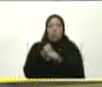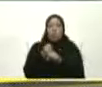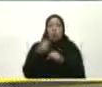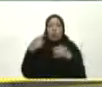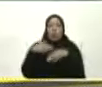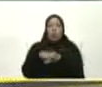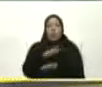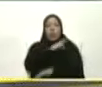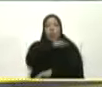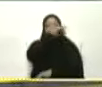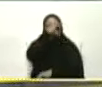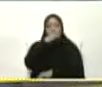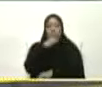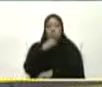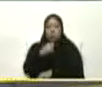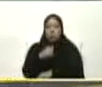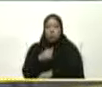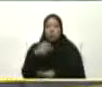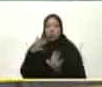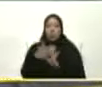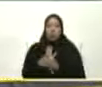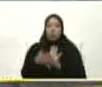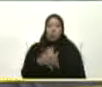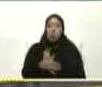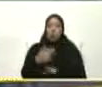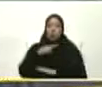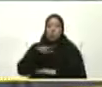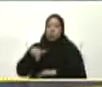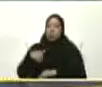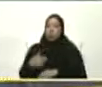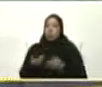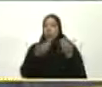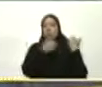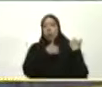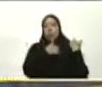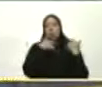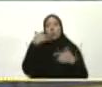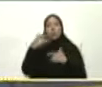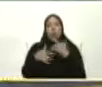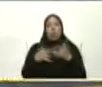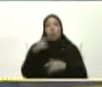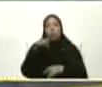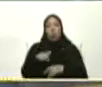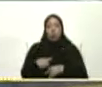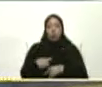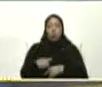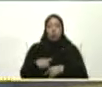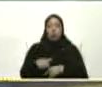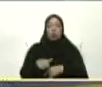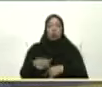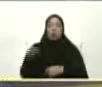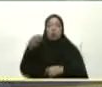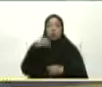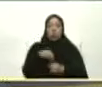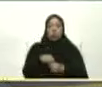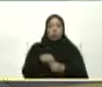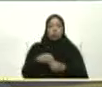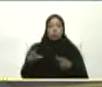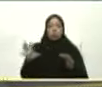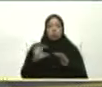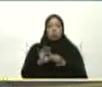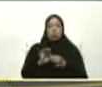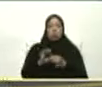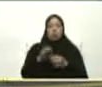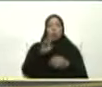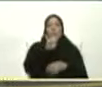directivo Y sobre todo Representando a un colectivo Que hoy En su seno Reúne a más